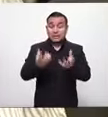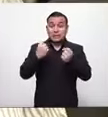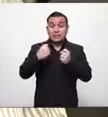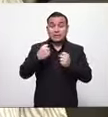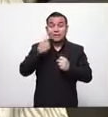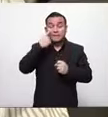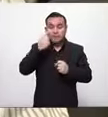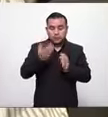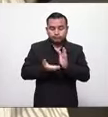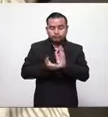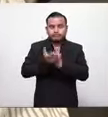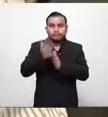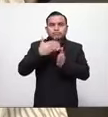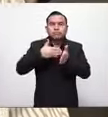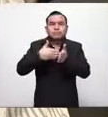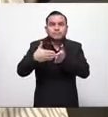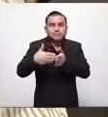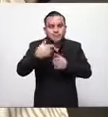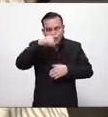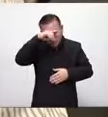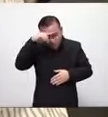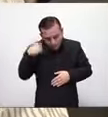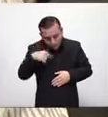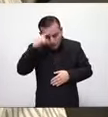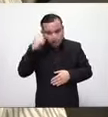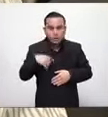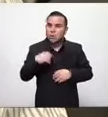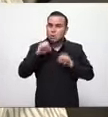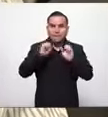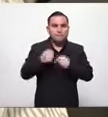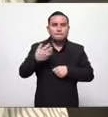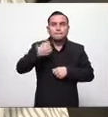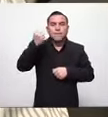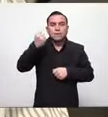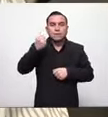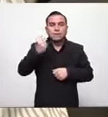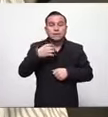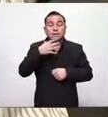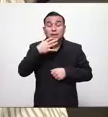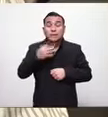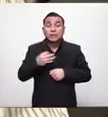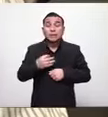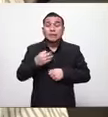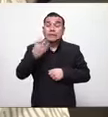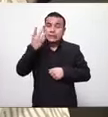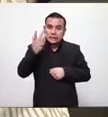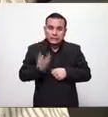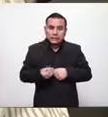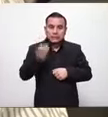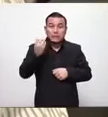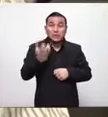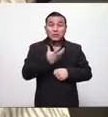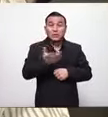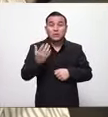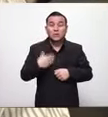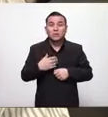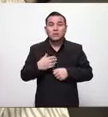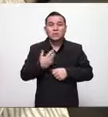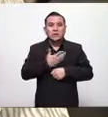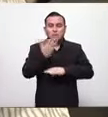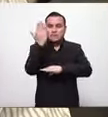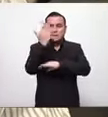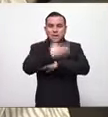nuestra economía es algo que no se puede detener y cada vez más los obstáculos van a